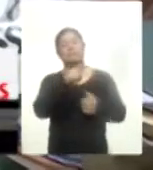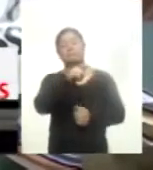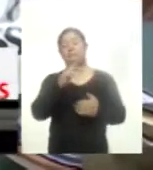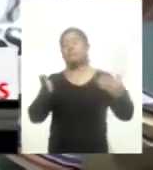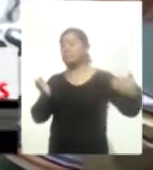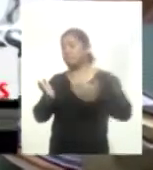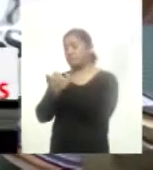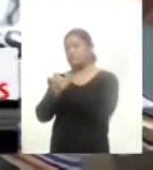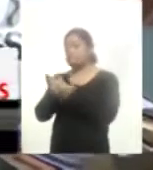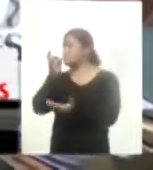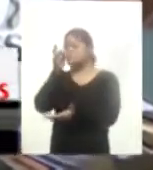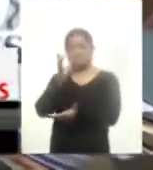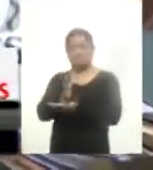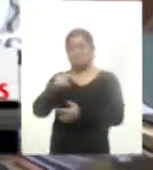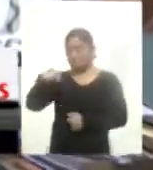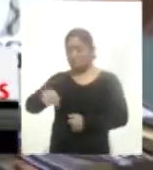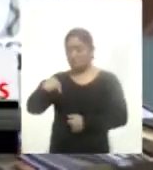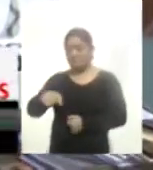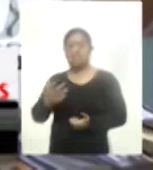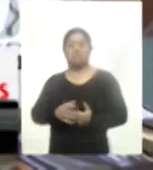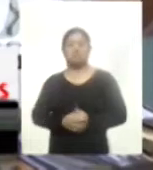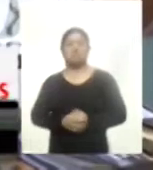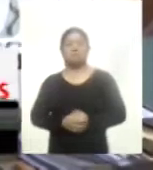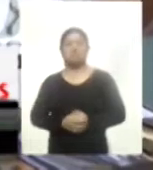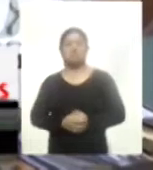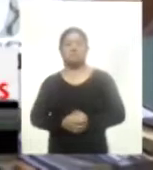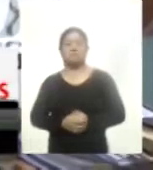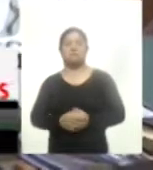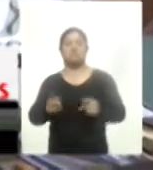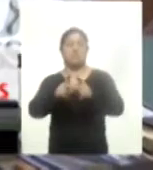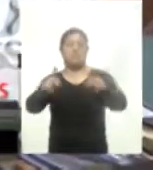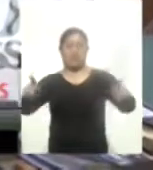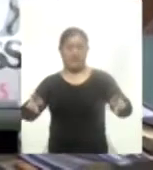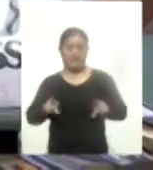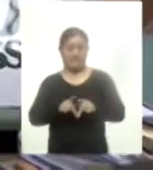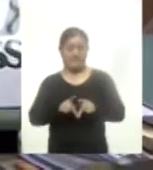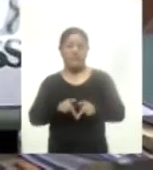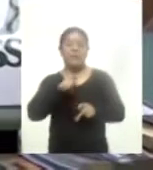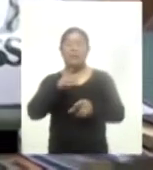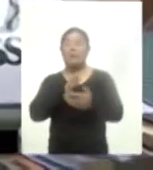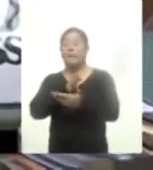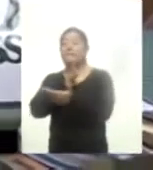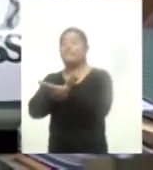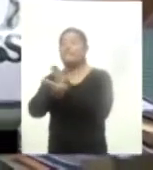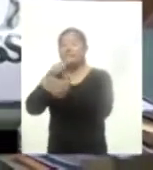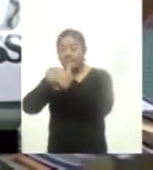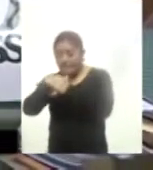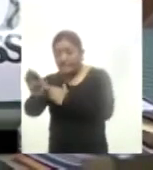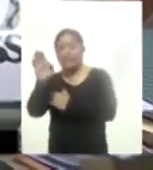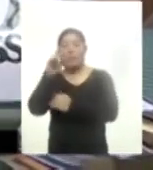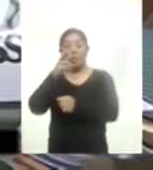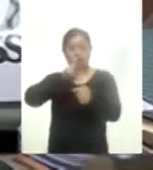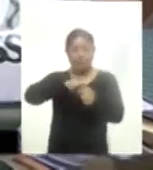más que a la explanada del hospital y obviamente al patio de maniobras. No entran para nada a